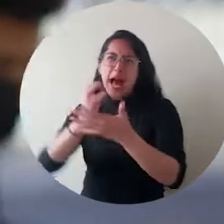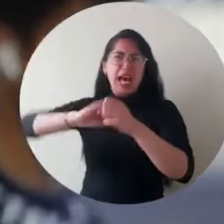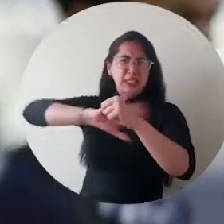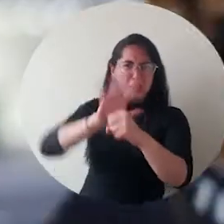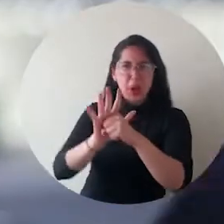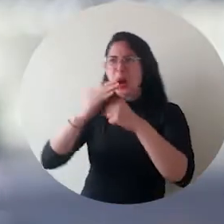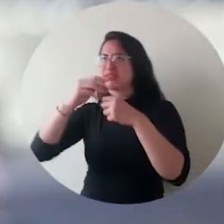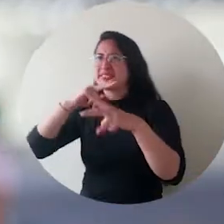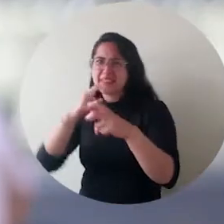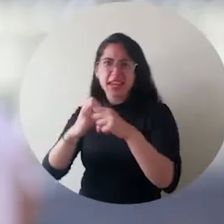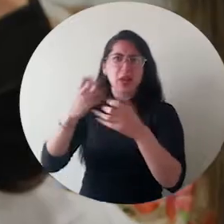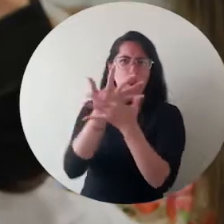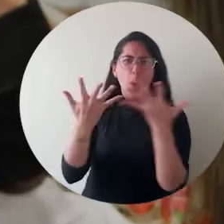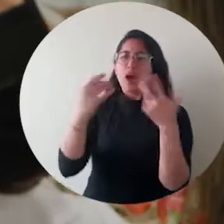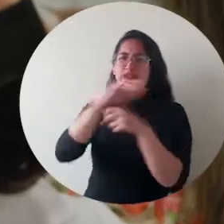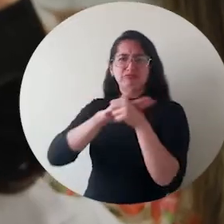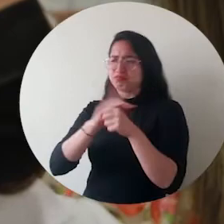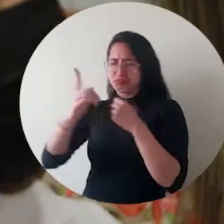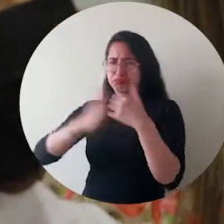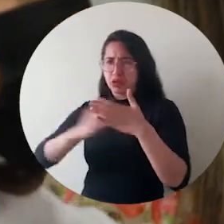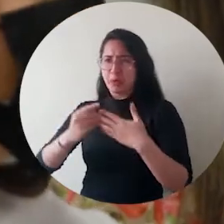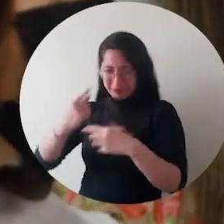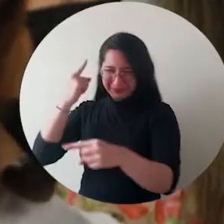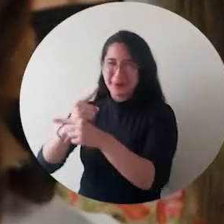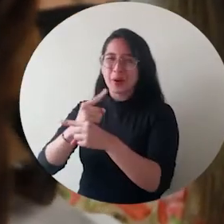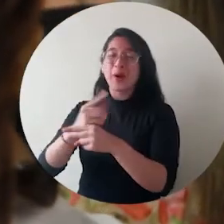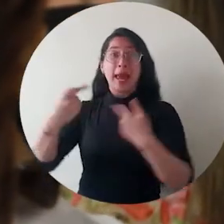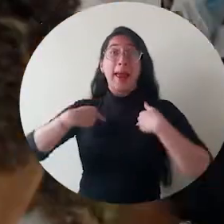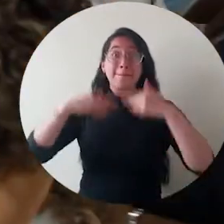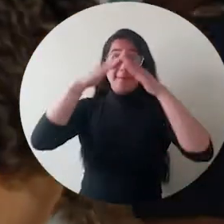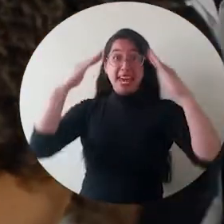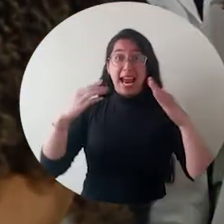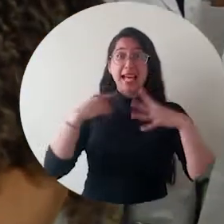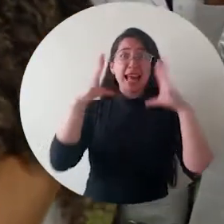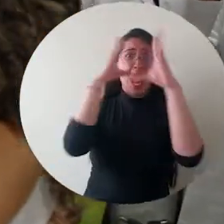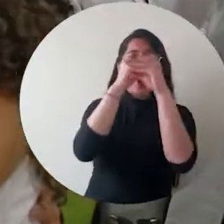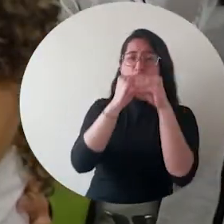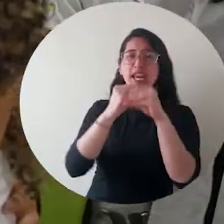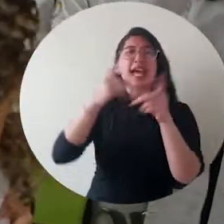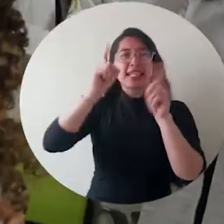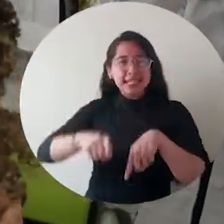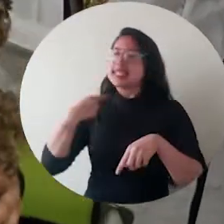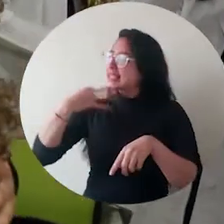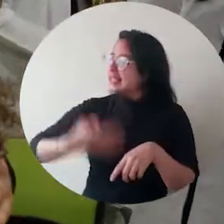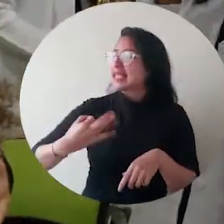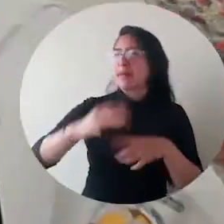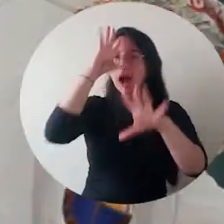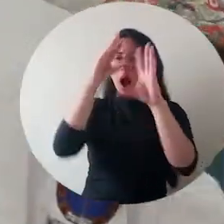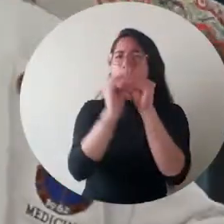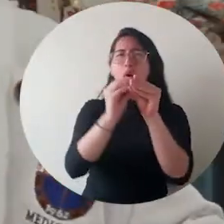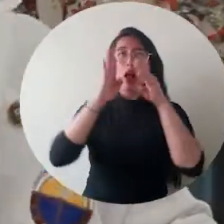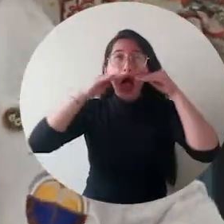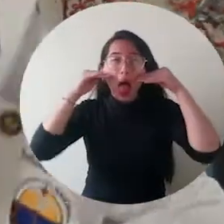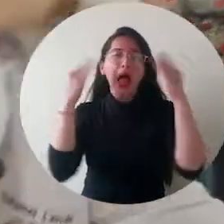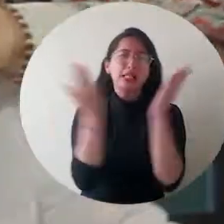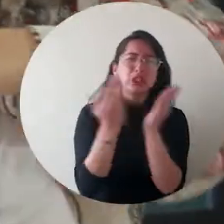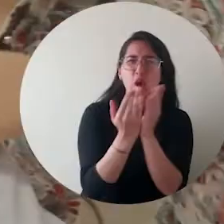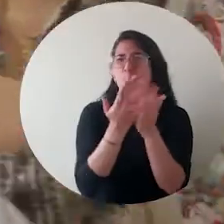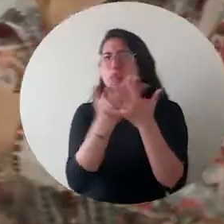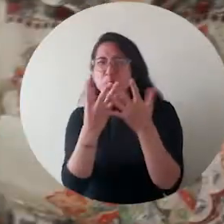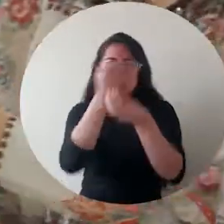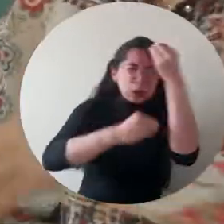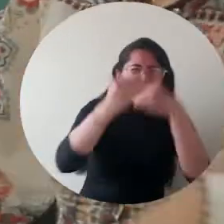los sacrificios de la pandemia, pudo culminar su gran meta. En mi casa se reunían, eran noches extensas de